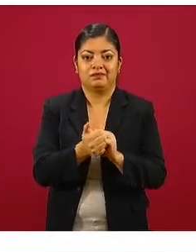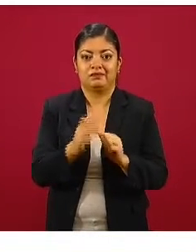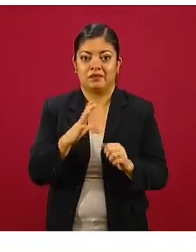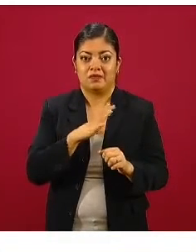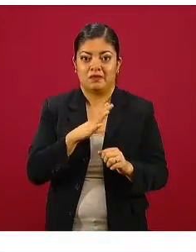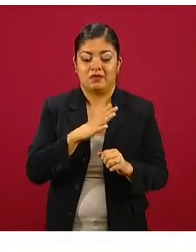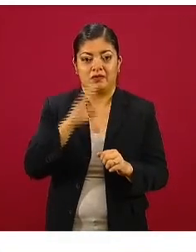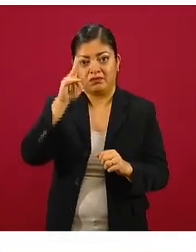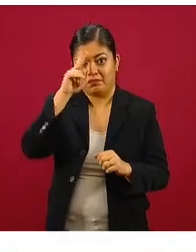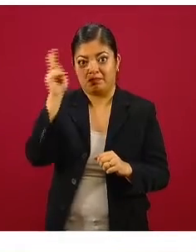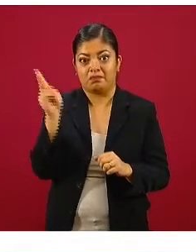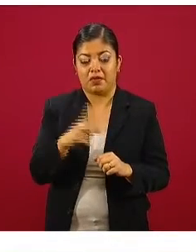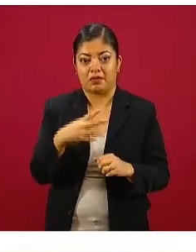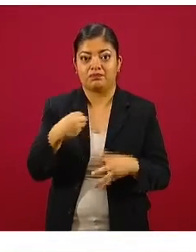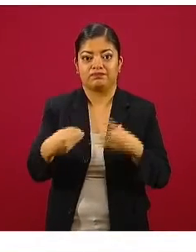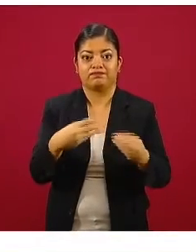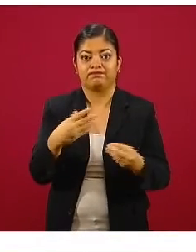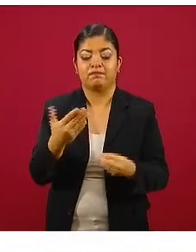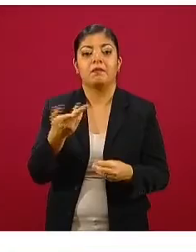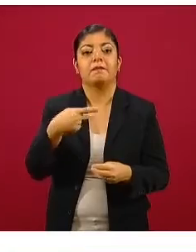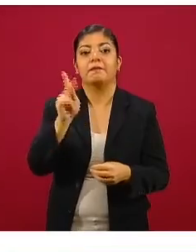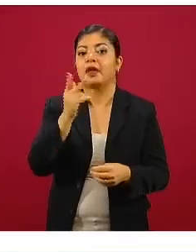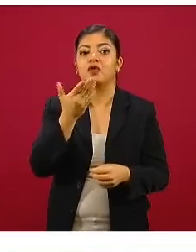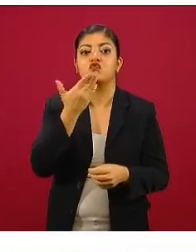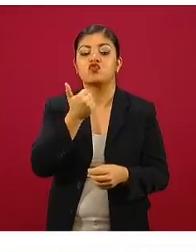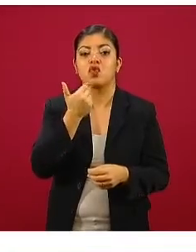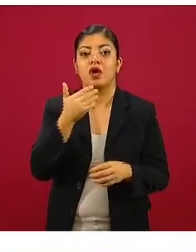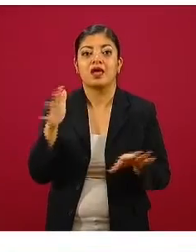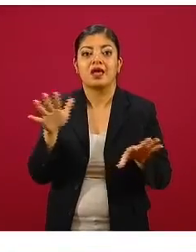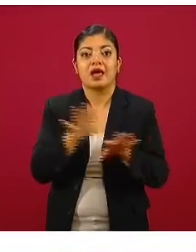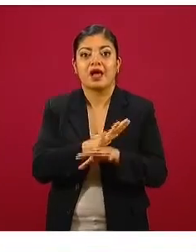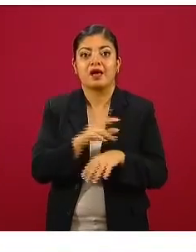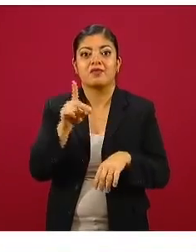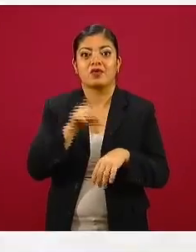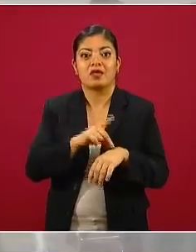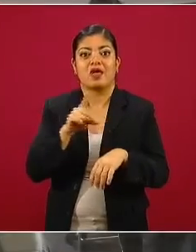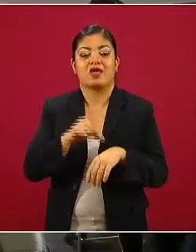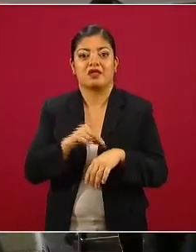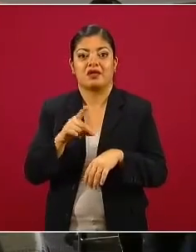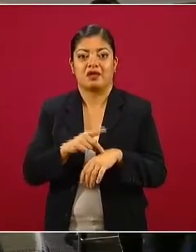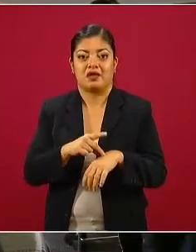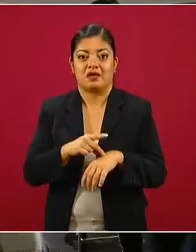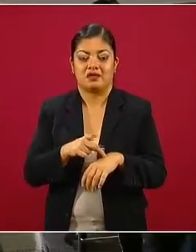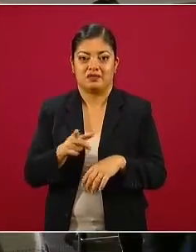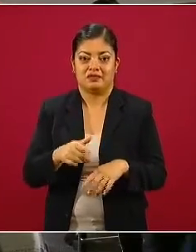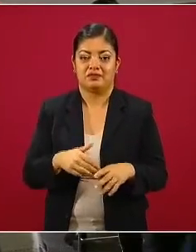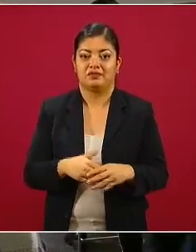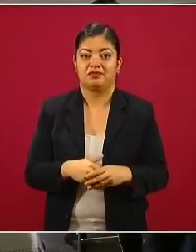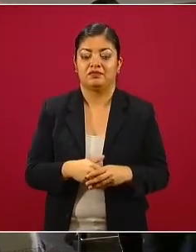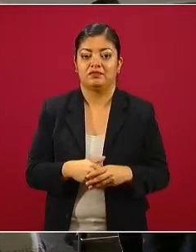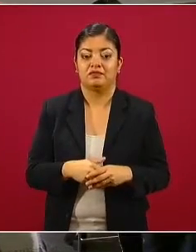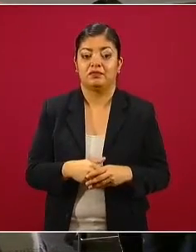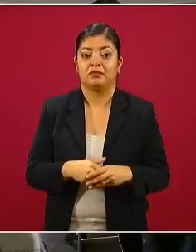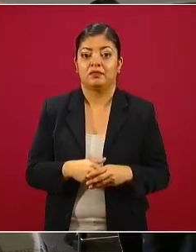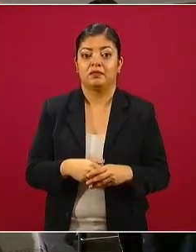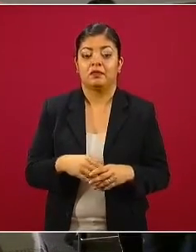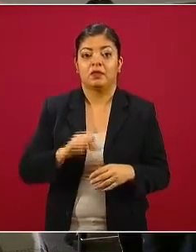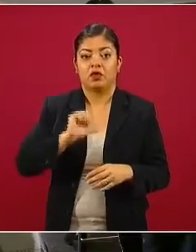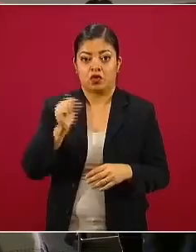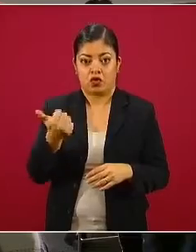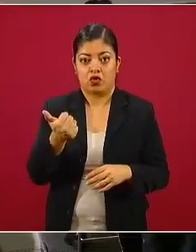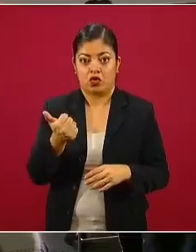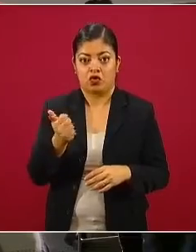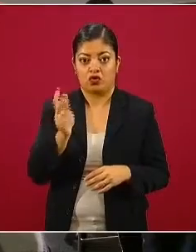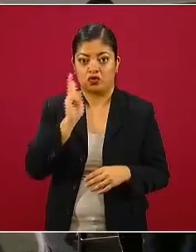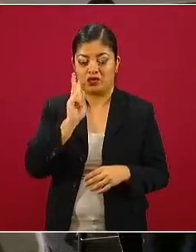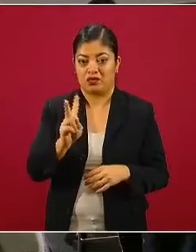una alta transmisión, pero no hay un cambio significativo de día a día en el número de casos. Y por último, la ocupación y